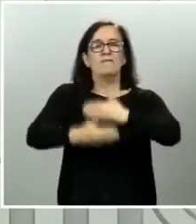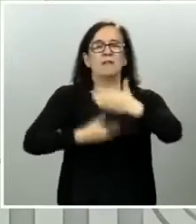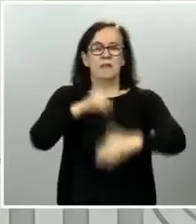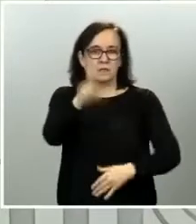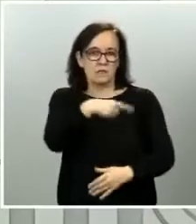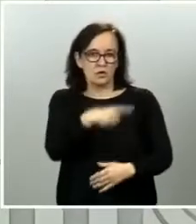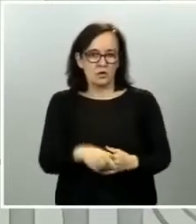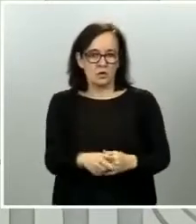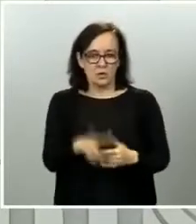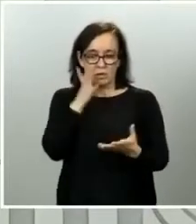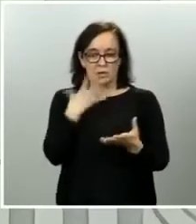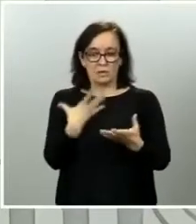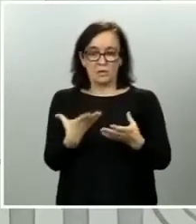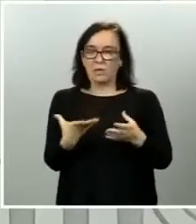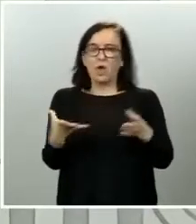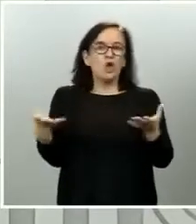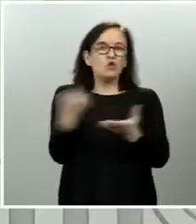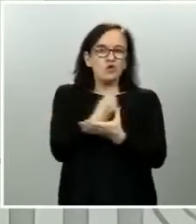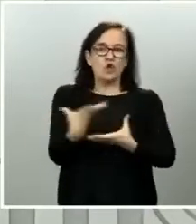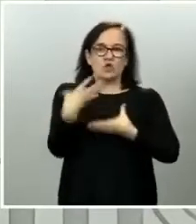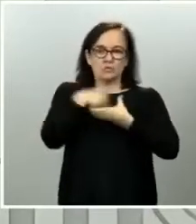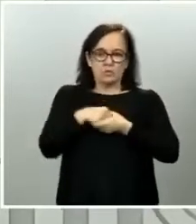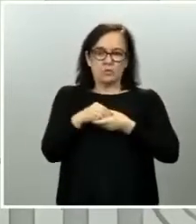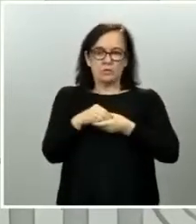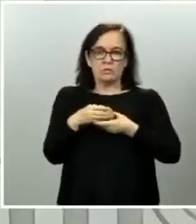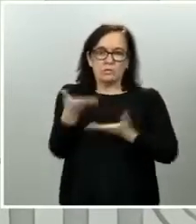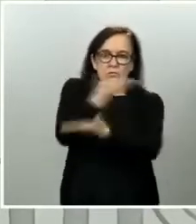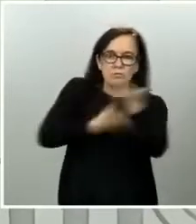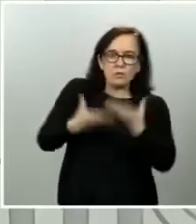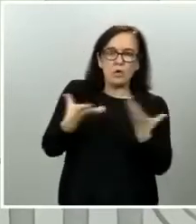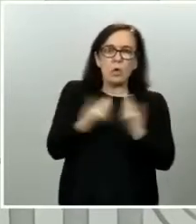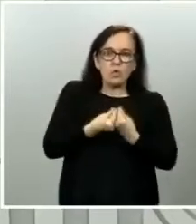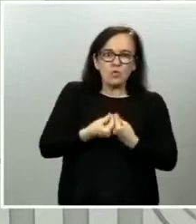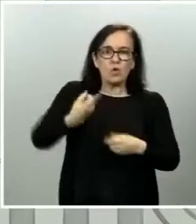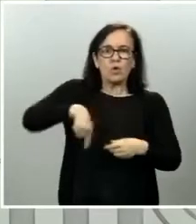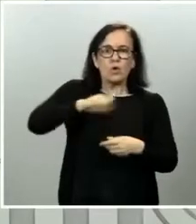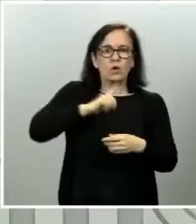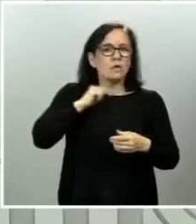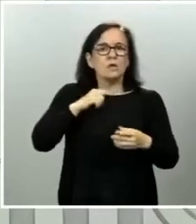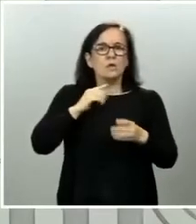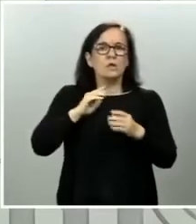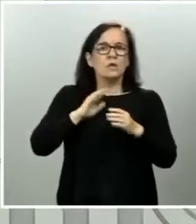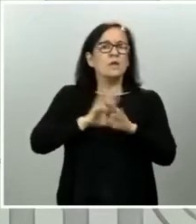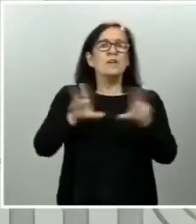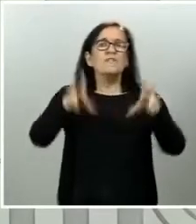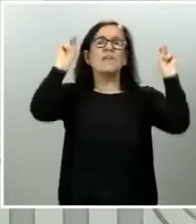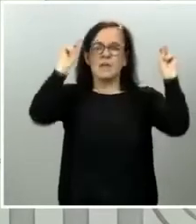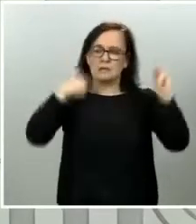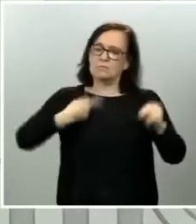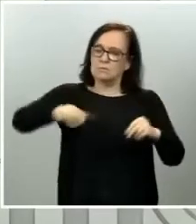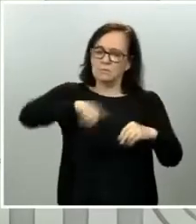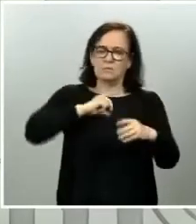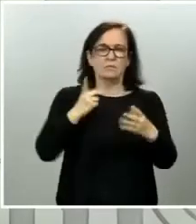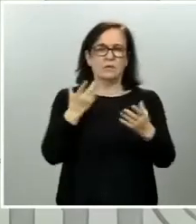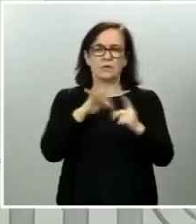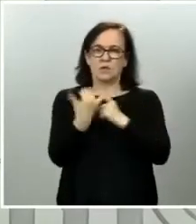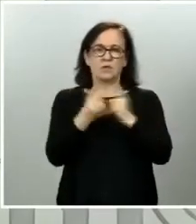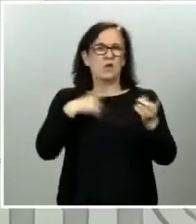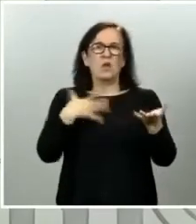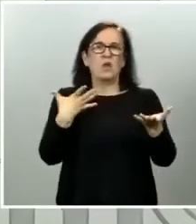Entramos juntos y saldremos juntos de esta situación y por tanto, yo no voy a entrar en ningún tipo de reproche con nadie.